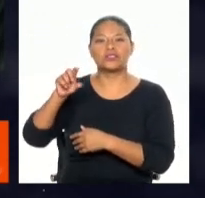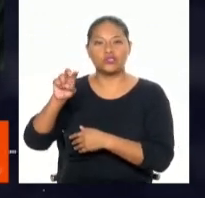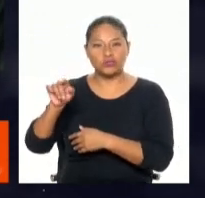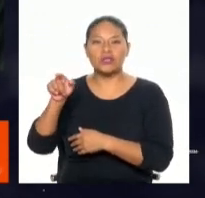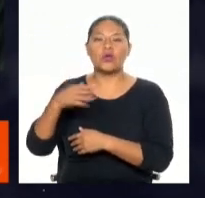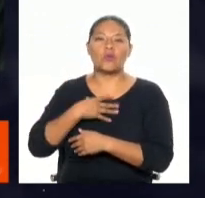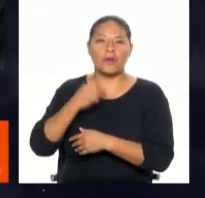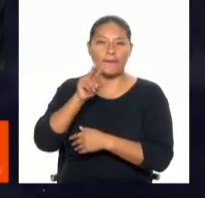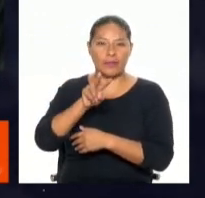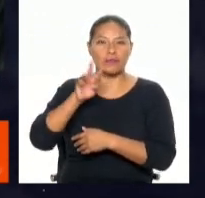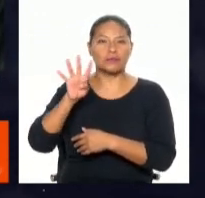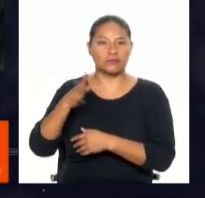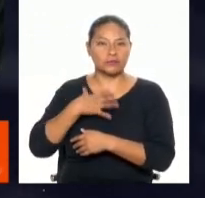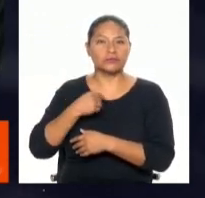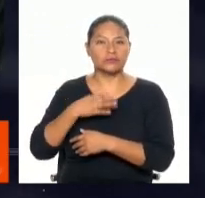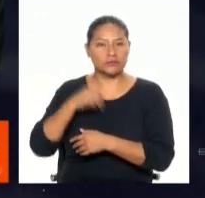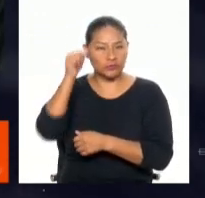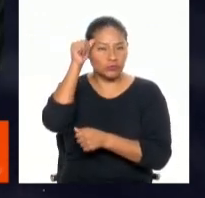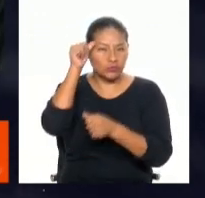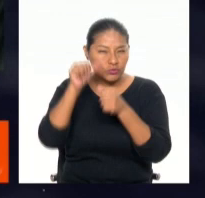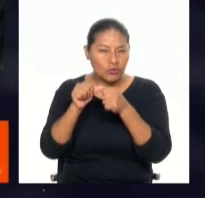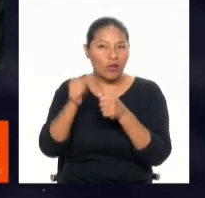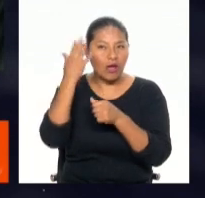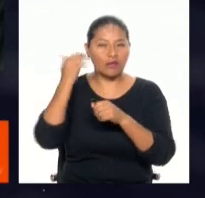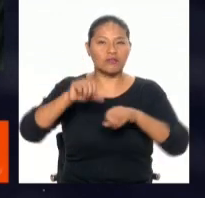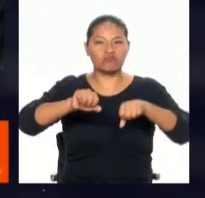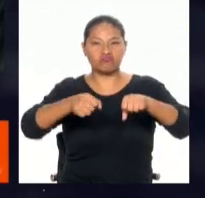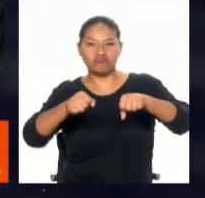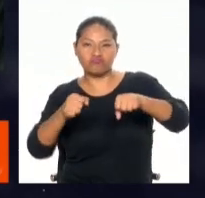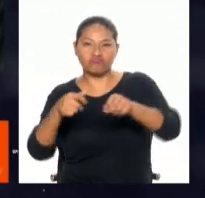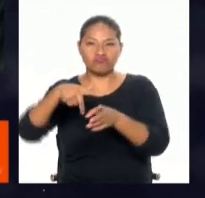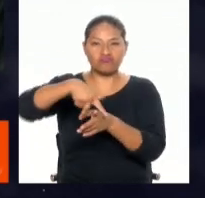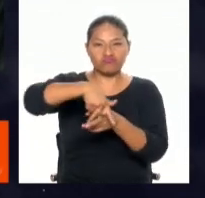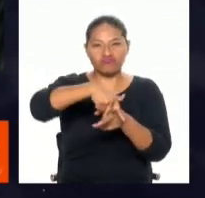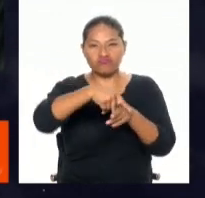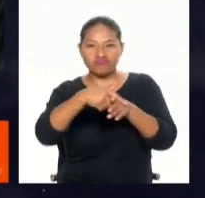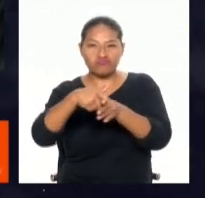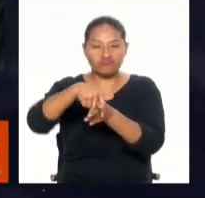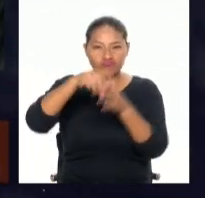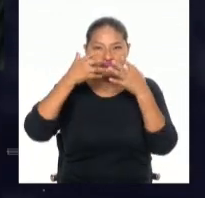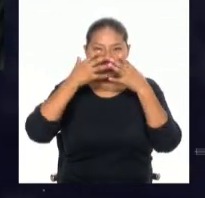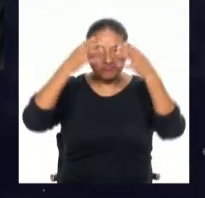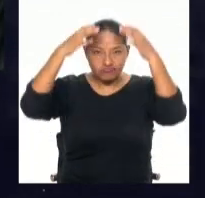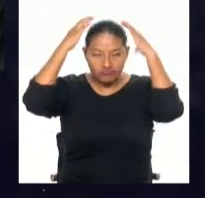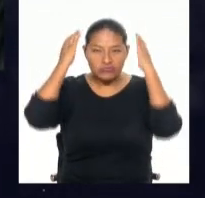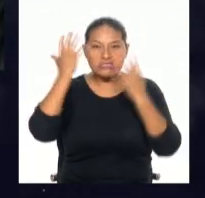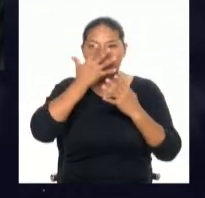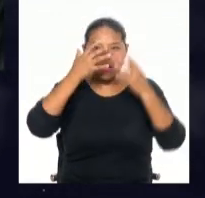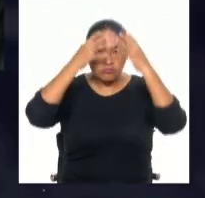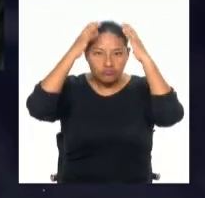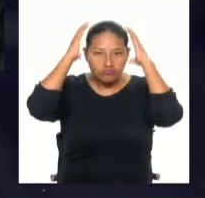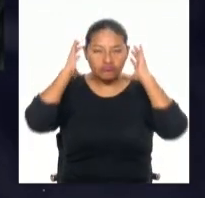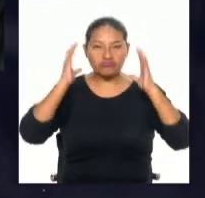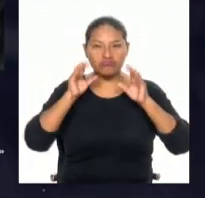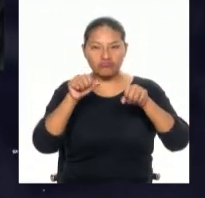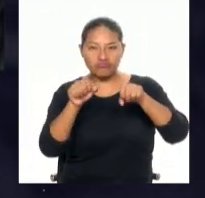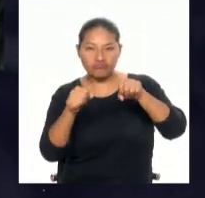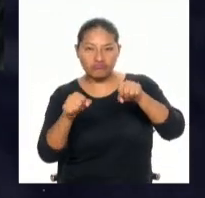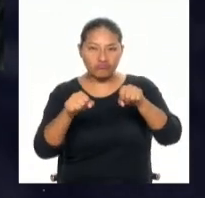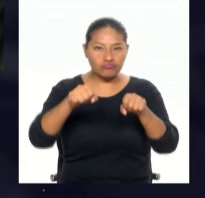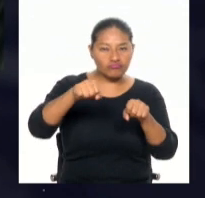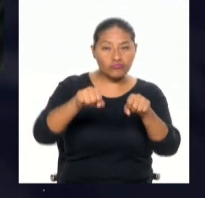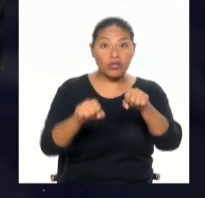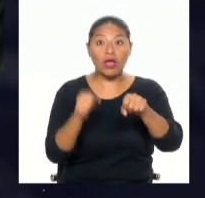24 años, recuerden estaba en una motocicleta negra, usaba casco negro, es muy capaz, porque esta gente se cree